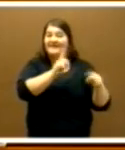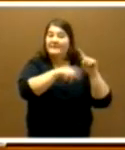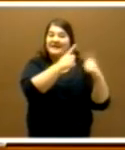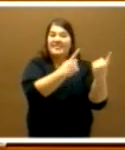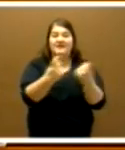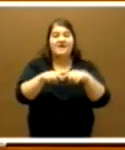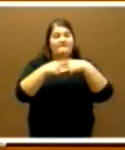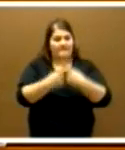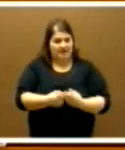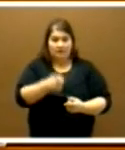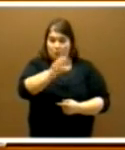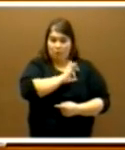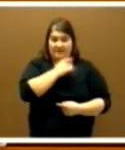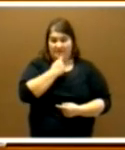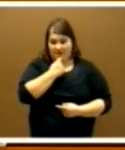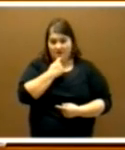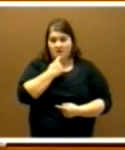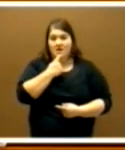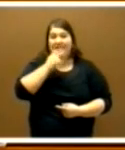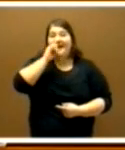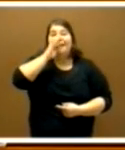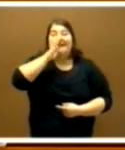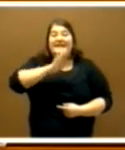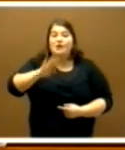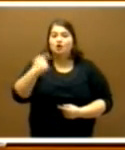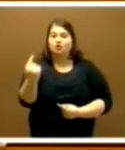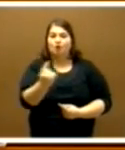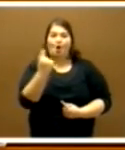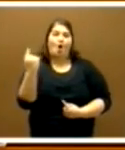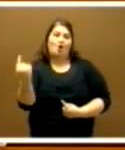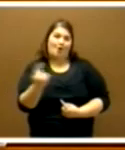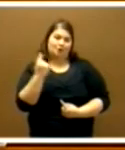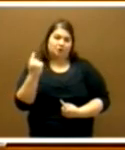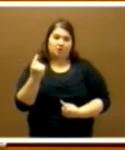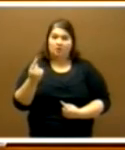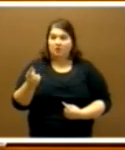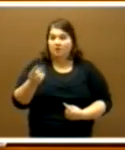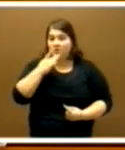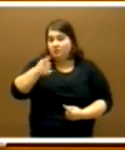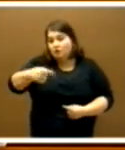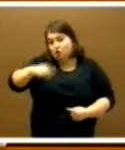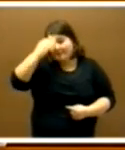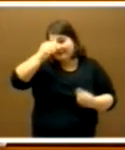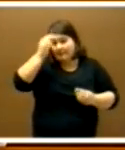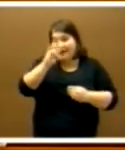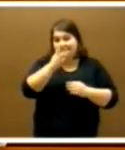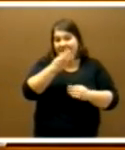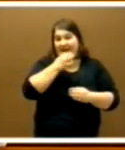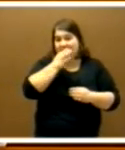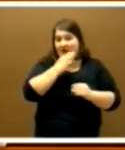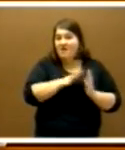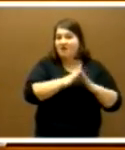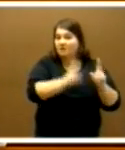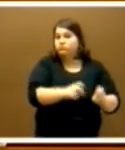familia. Dice usted, niños llave, hombre, si estamos interpretando que todos tenemos que estar en casa a las tres de la tarde, la cosa se complica mucho,